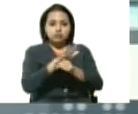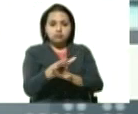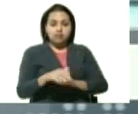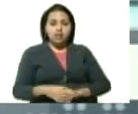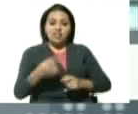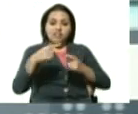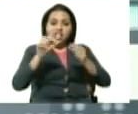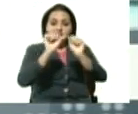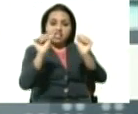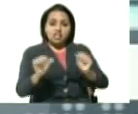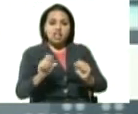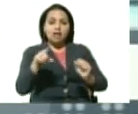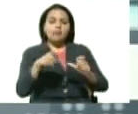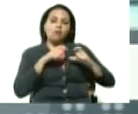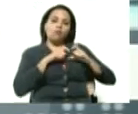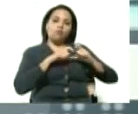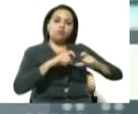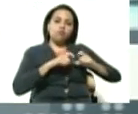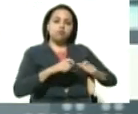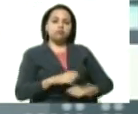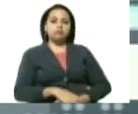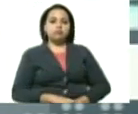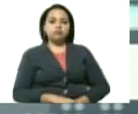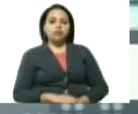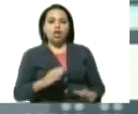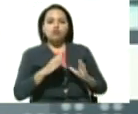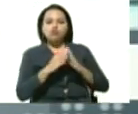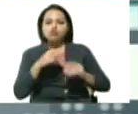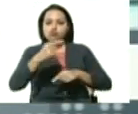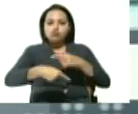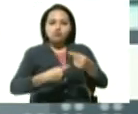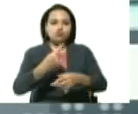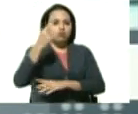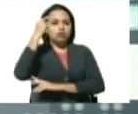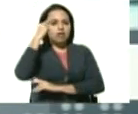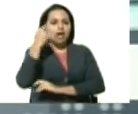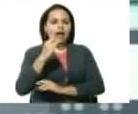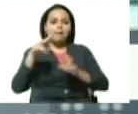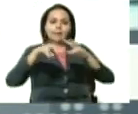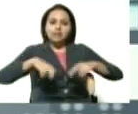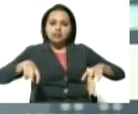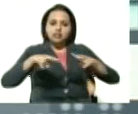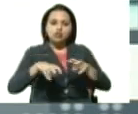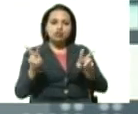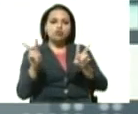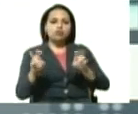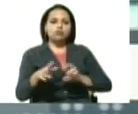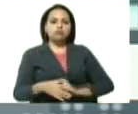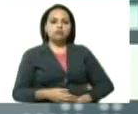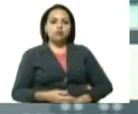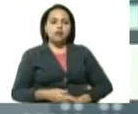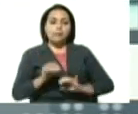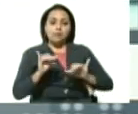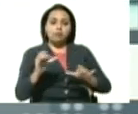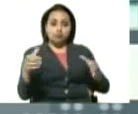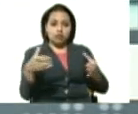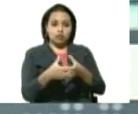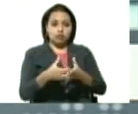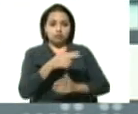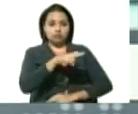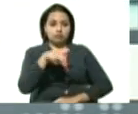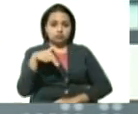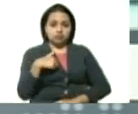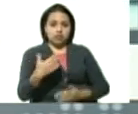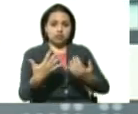también al sistema cardiovascular esto todos los días hay investigaciones y hay cosas nuevas por lo tanto este equipo nuestro que está